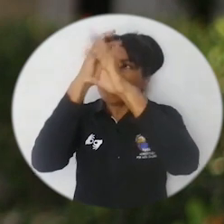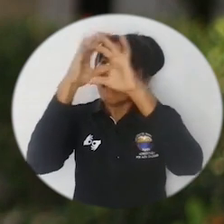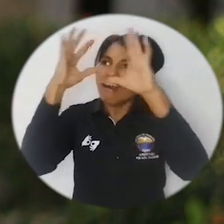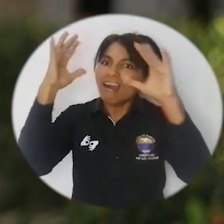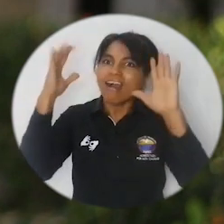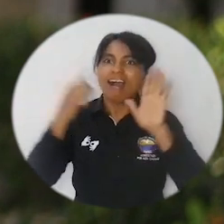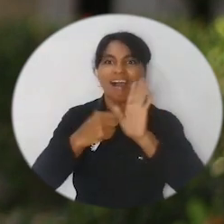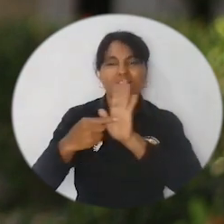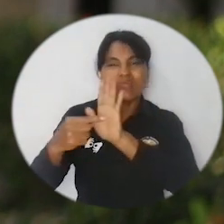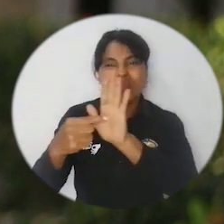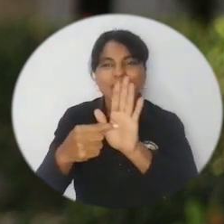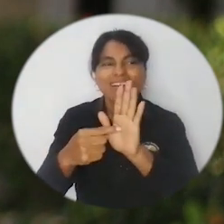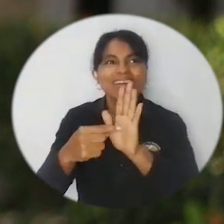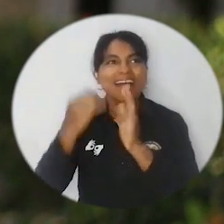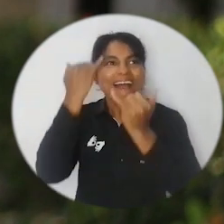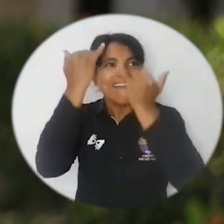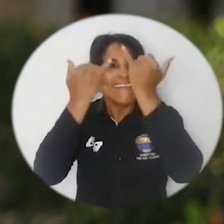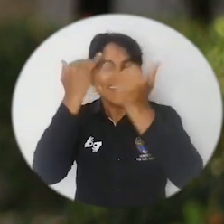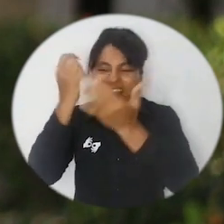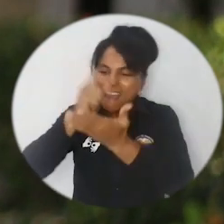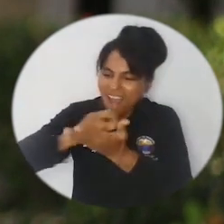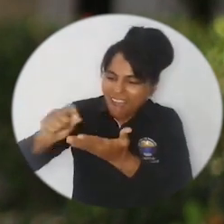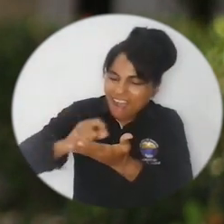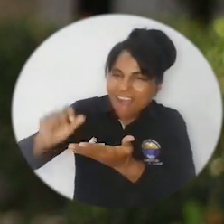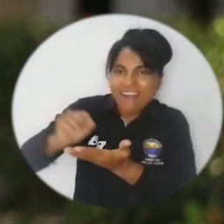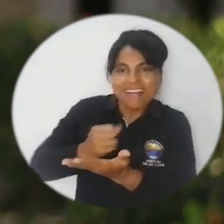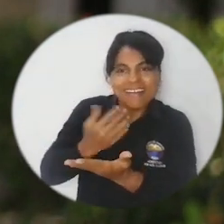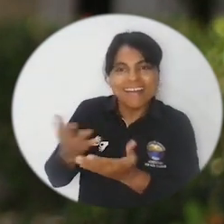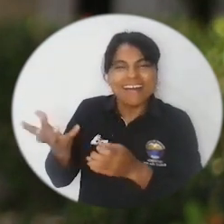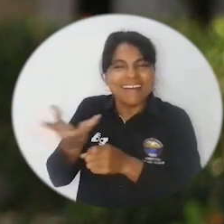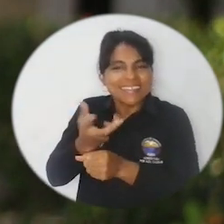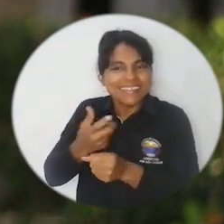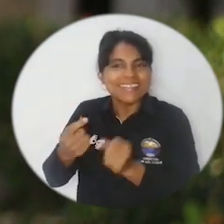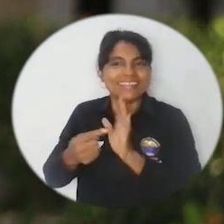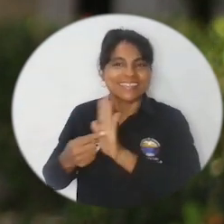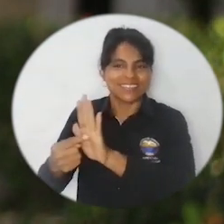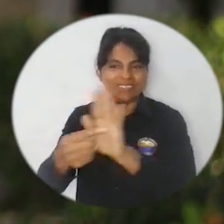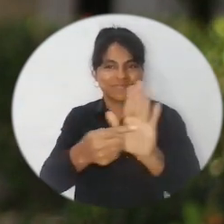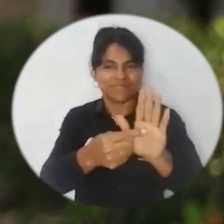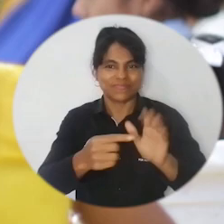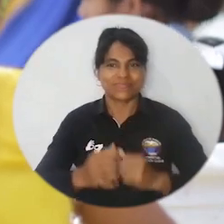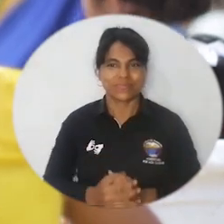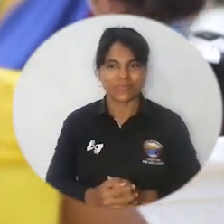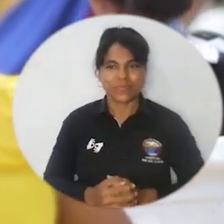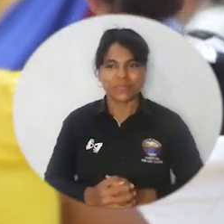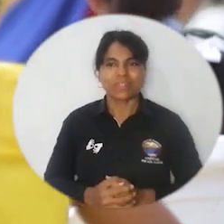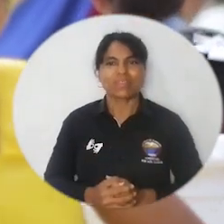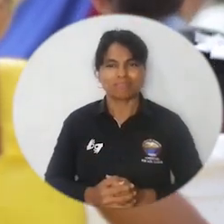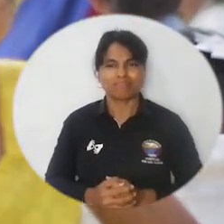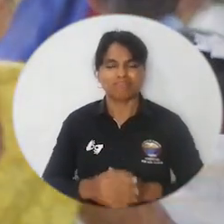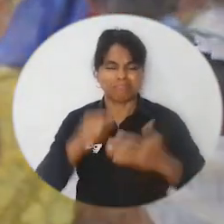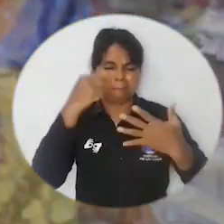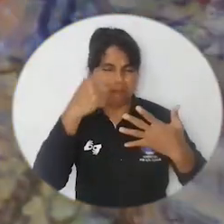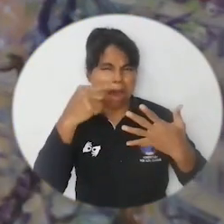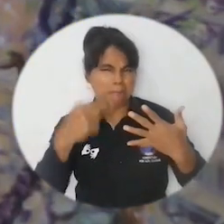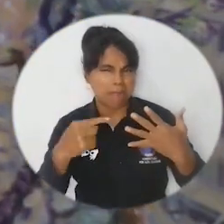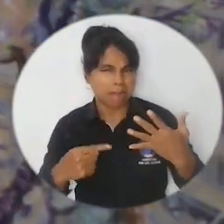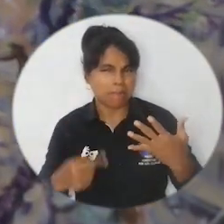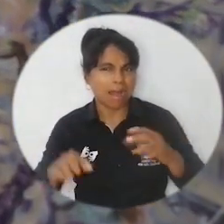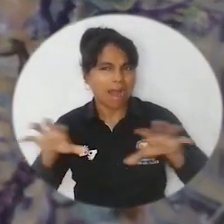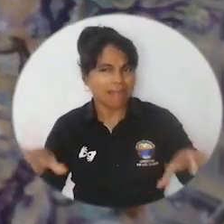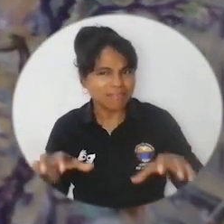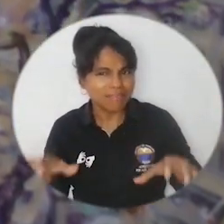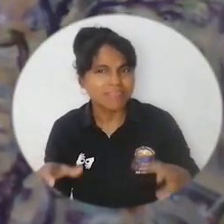la realidad aumentada con los inventos de Melquiades, a través de la creación artística. En la agenda llena de